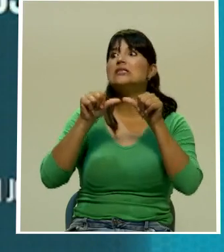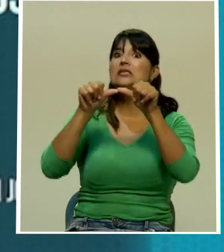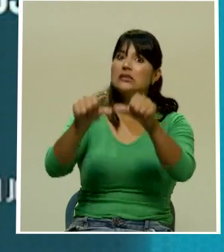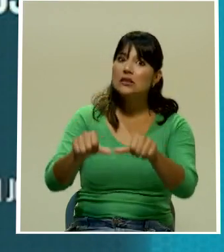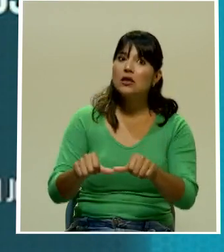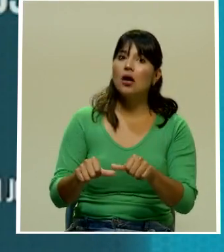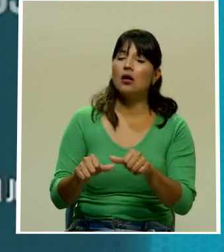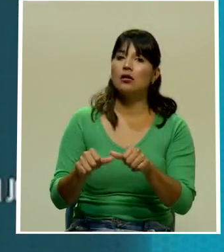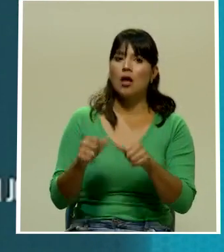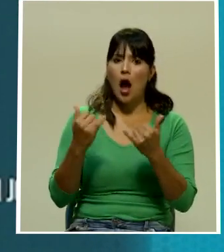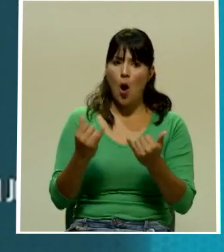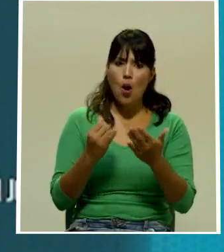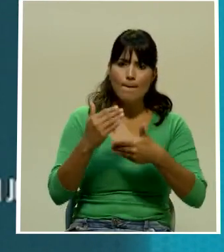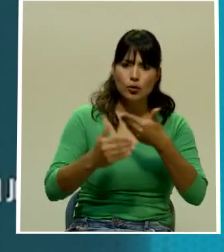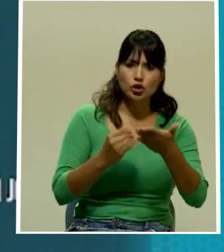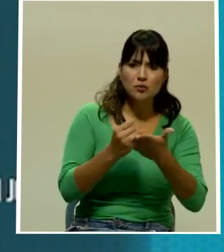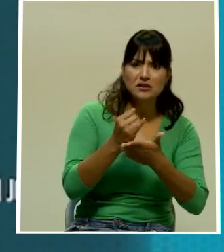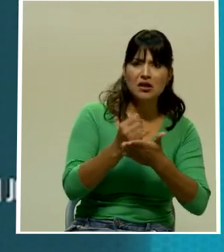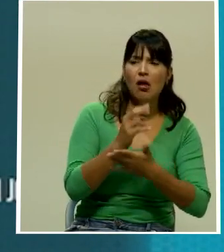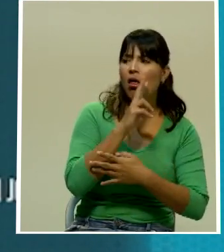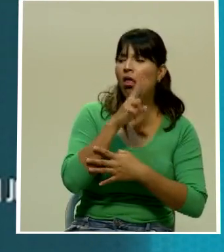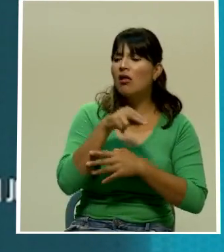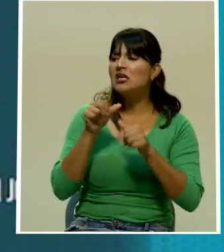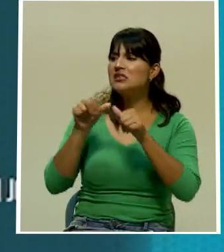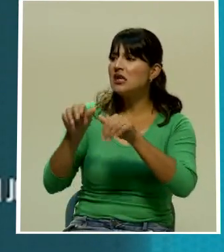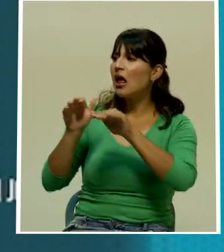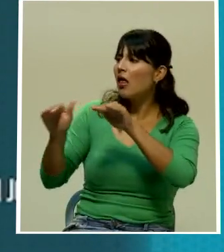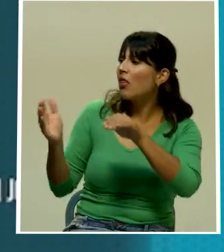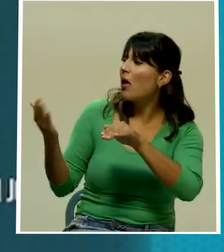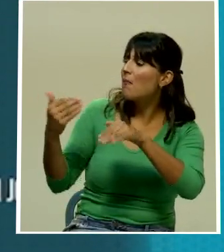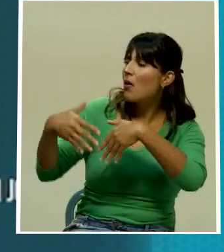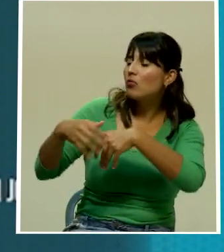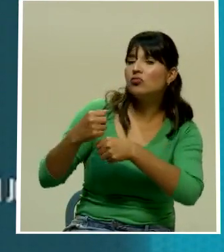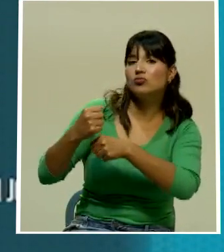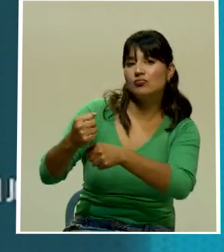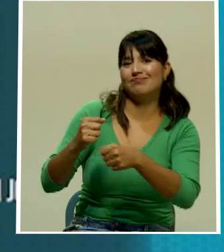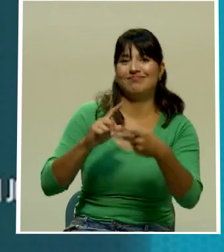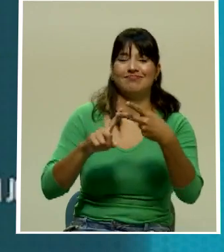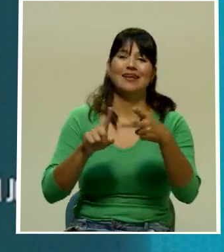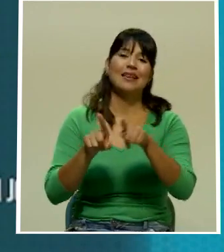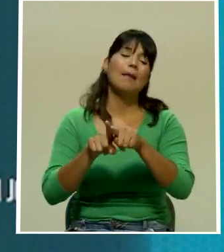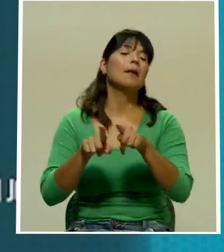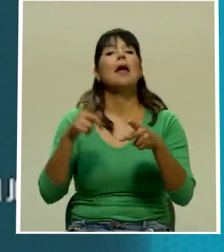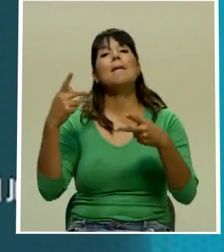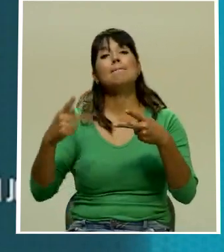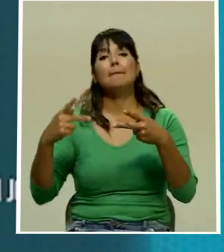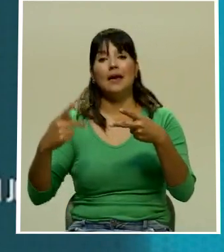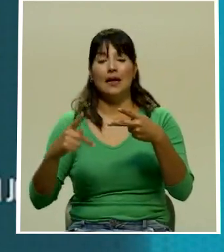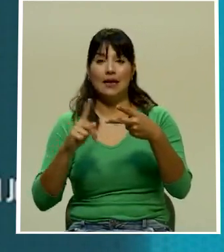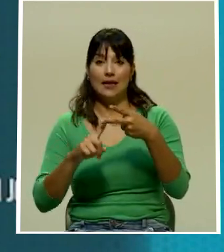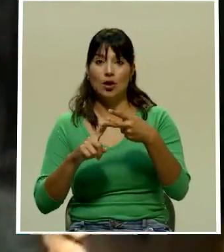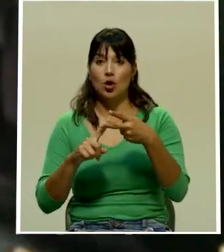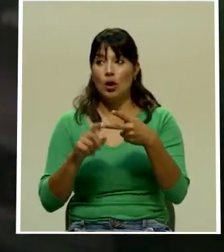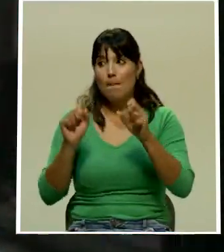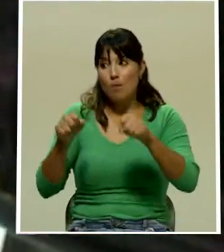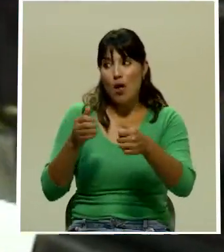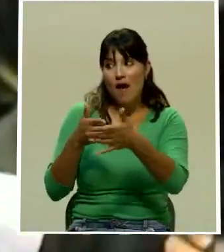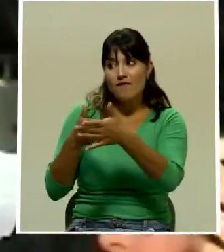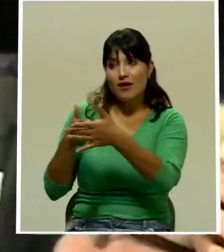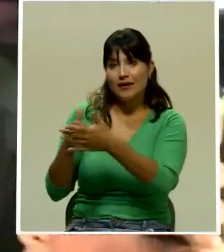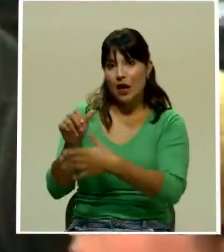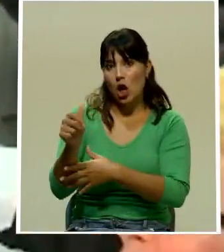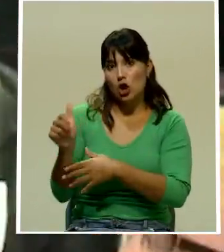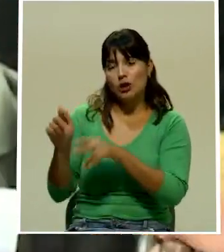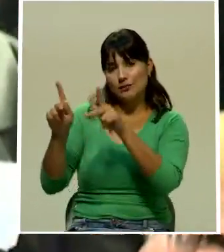de la indagatoria, y el peligro para la víctima aludiendo a que se investigan hechos que afectan a la colectividad de ciudadanos. Para el Juzgado